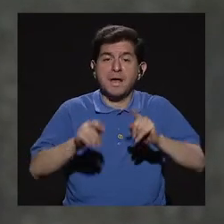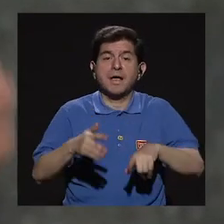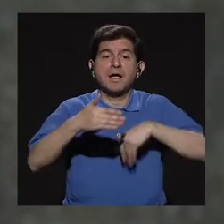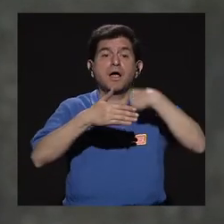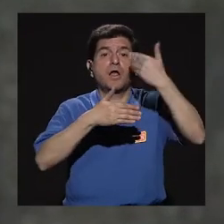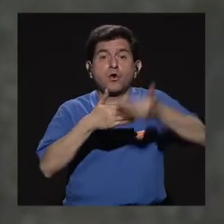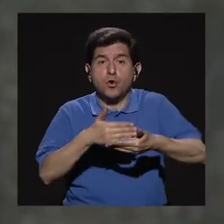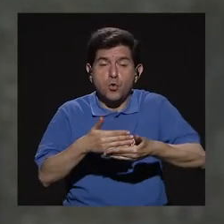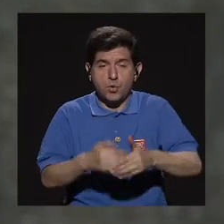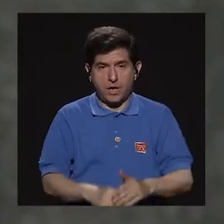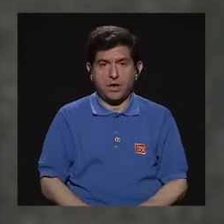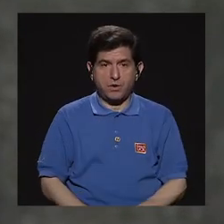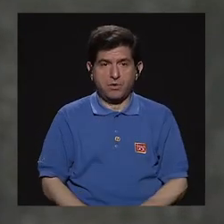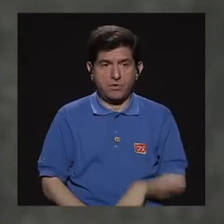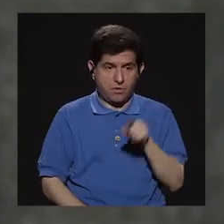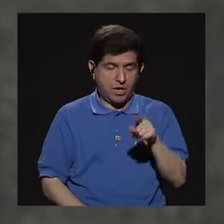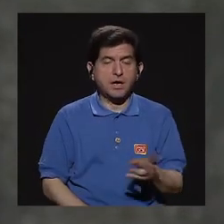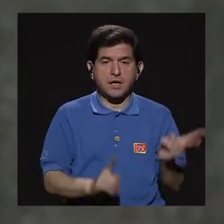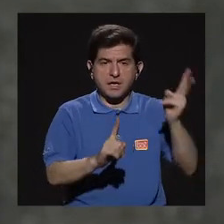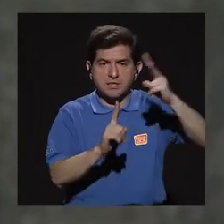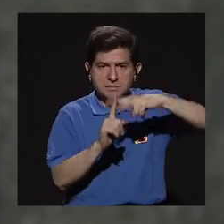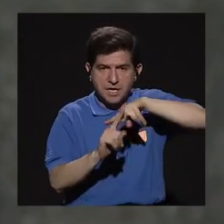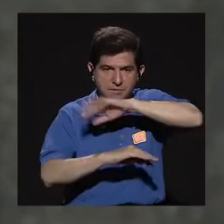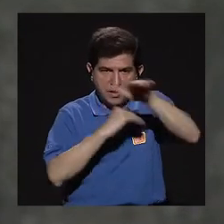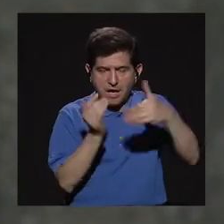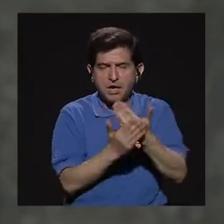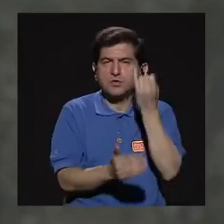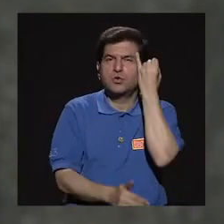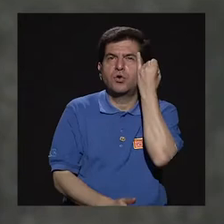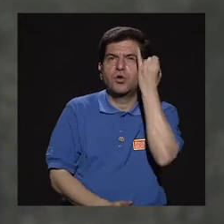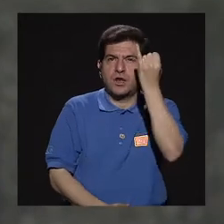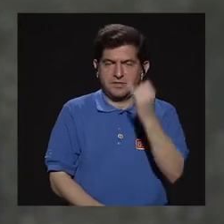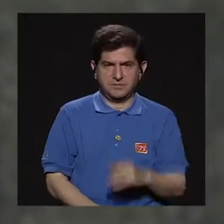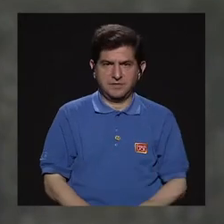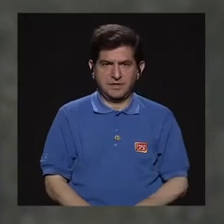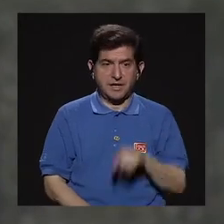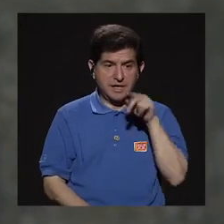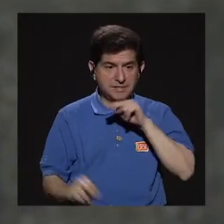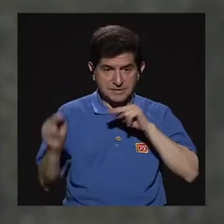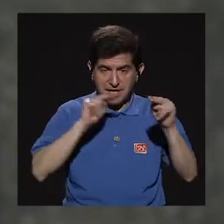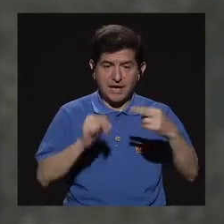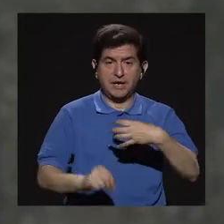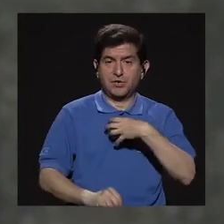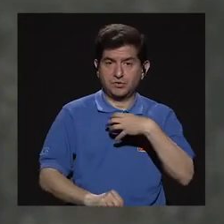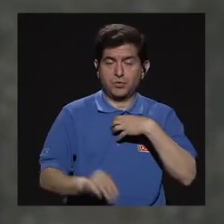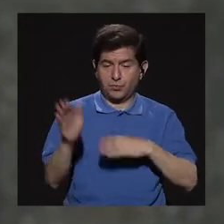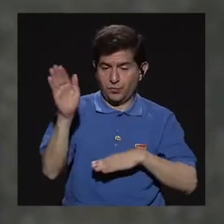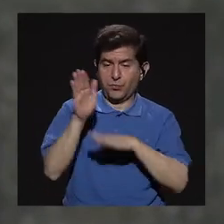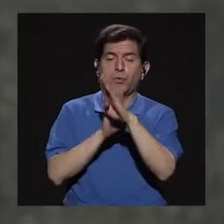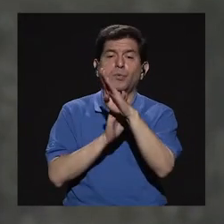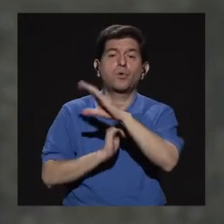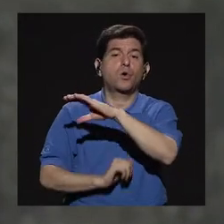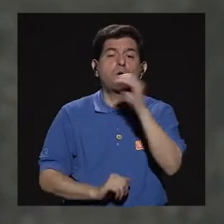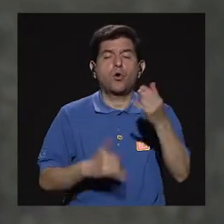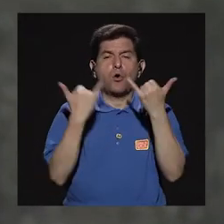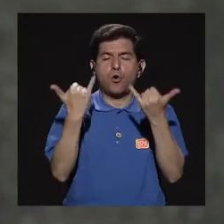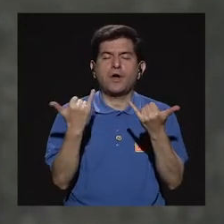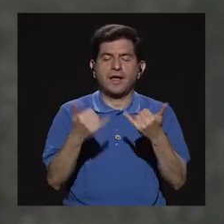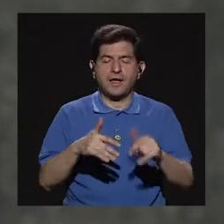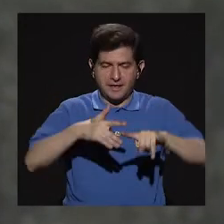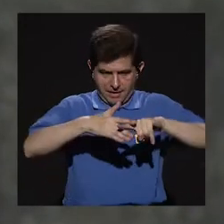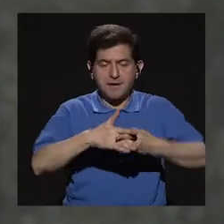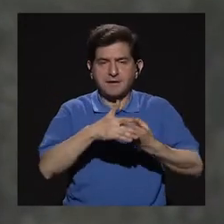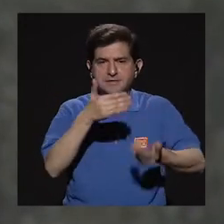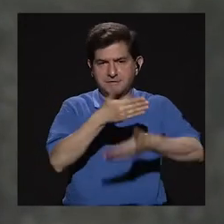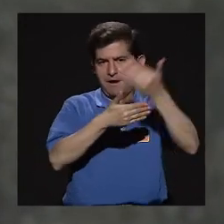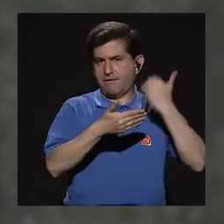empiezan a poner en práctica todos esos conceptos en el negocio que ellos quieren desarrollar o que ya tienen en